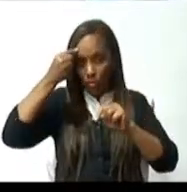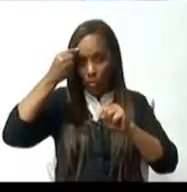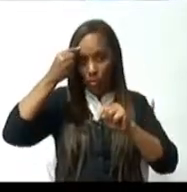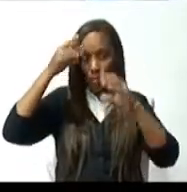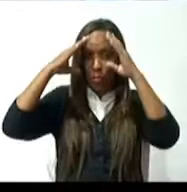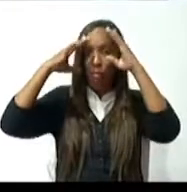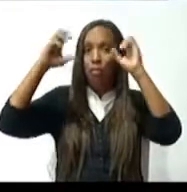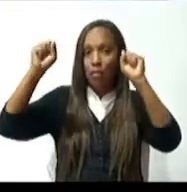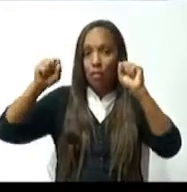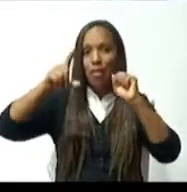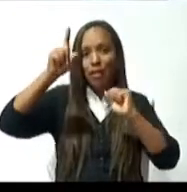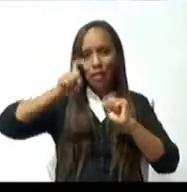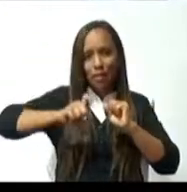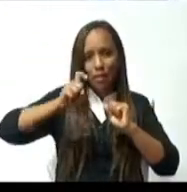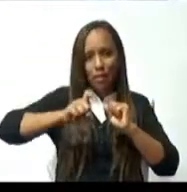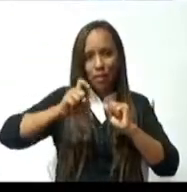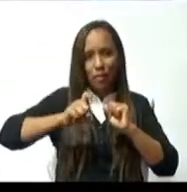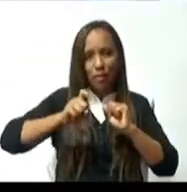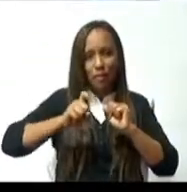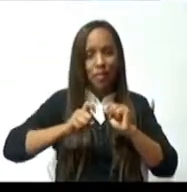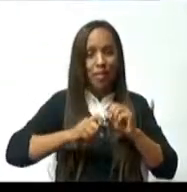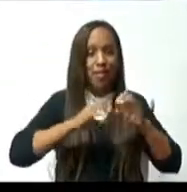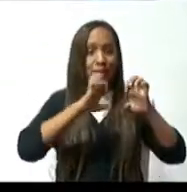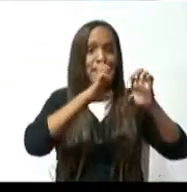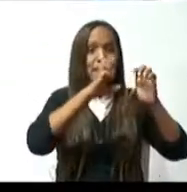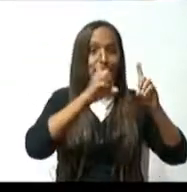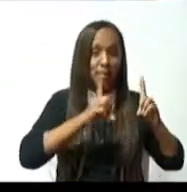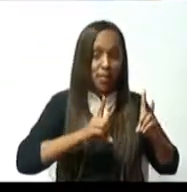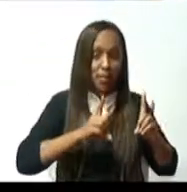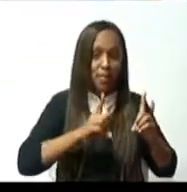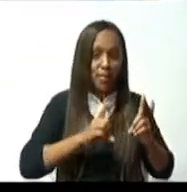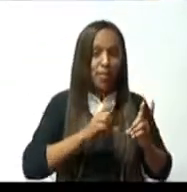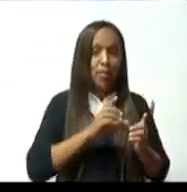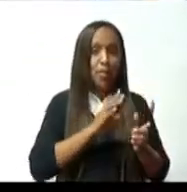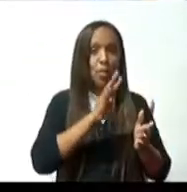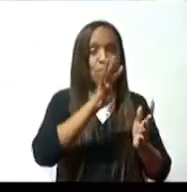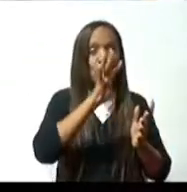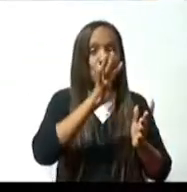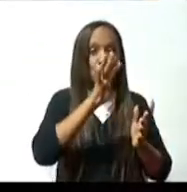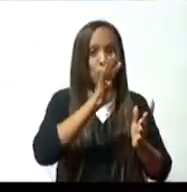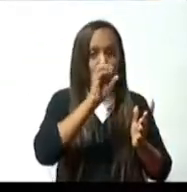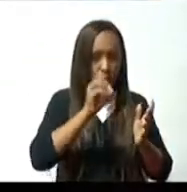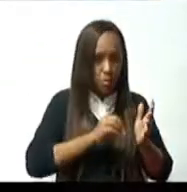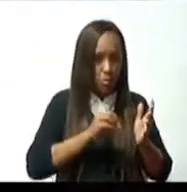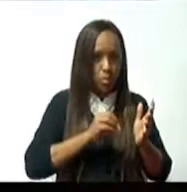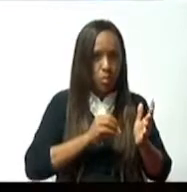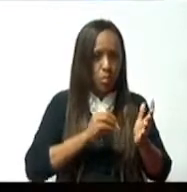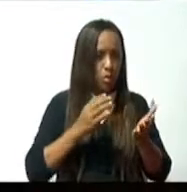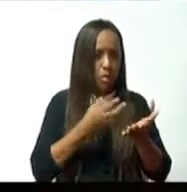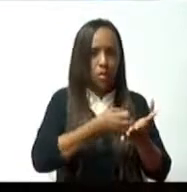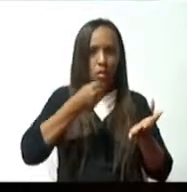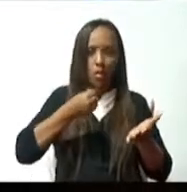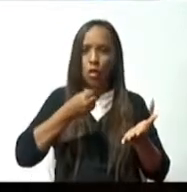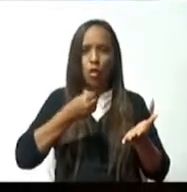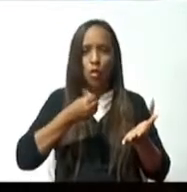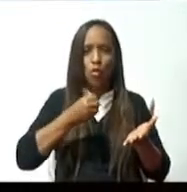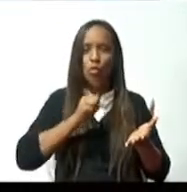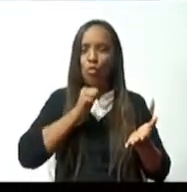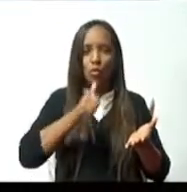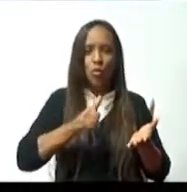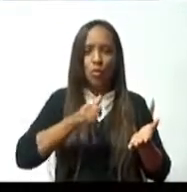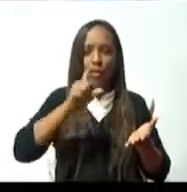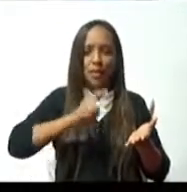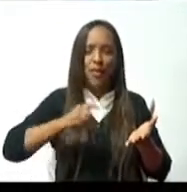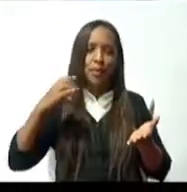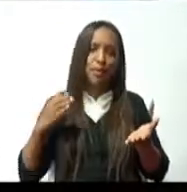sorpresa, se le iba a retirar el monto de 4.200